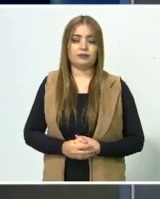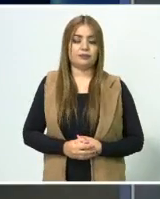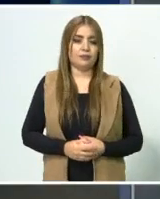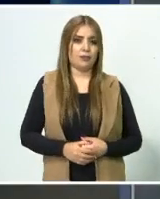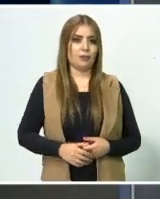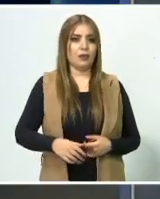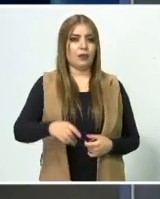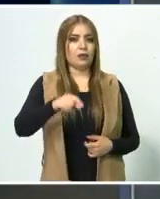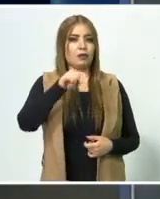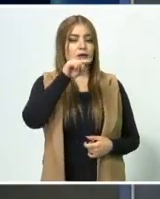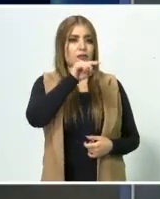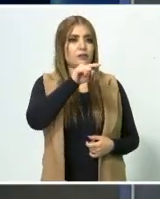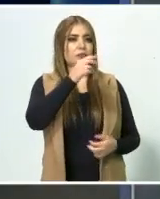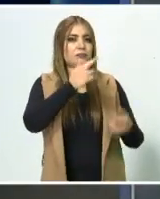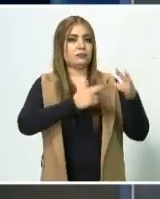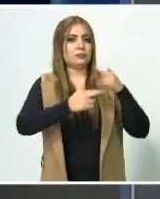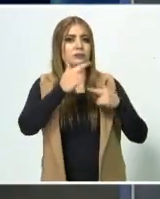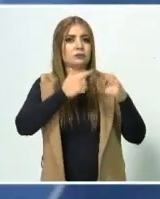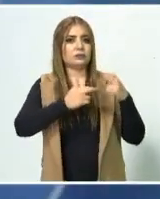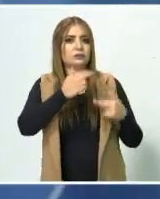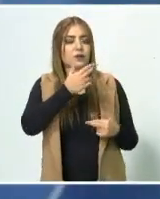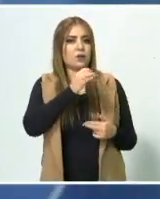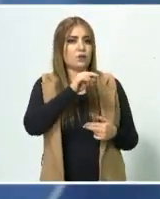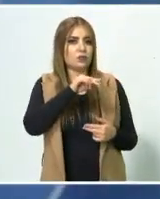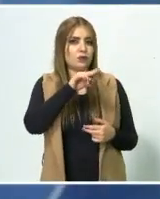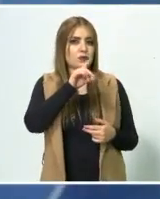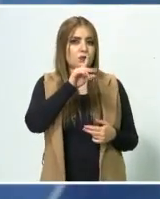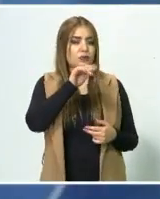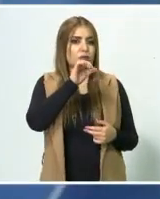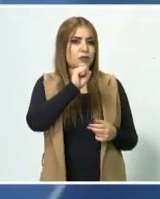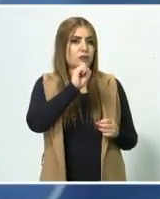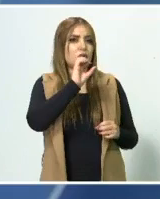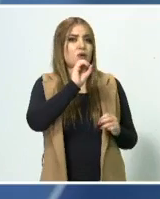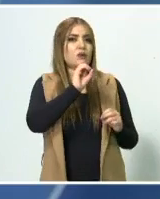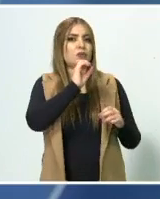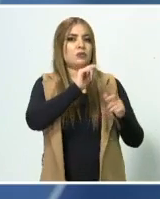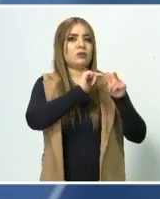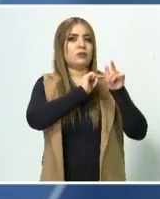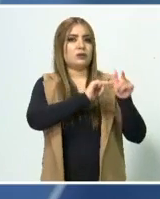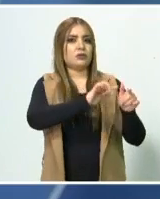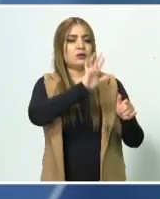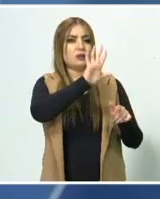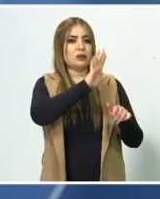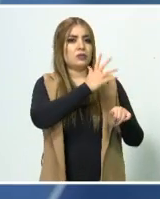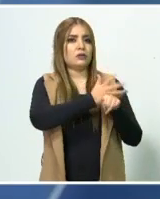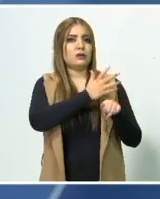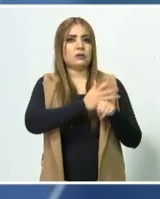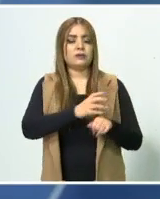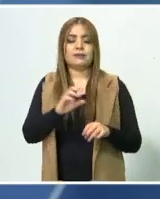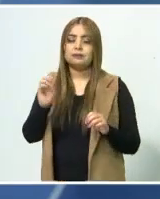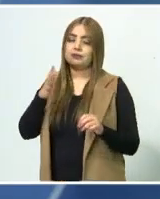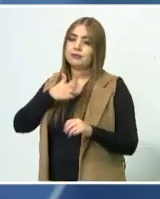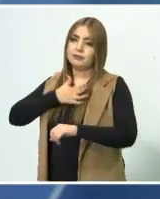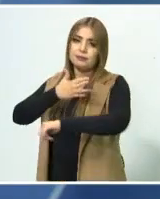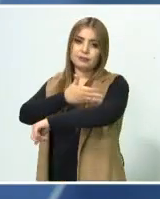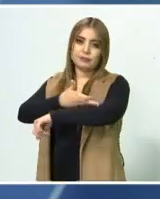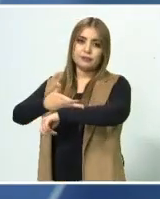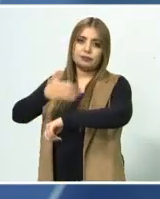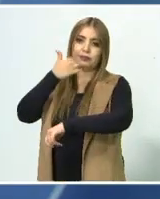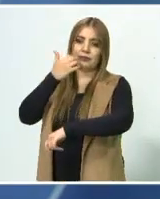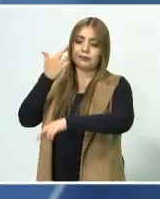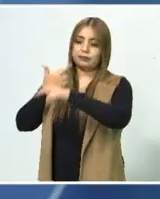te vas a regresar a Honduras? Sí. ¿O vas a seguir? No, mi familia quiere que me regrese. Y pues,